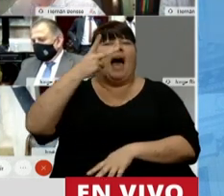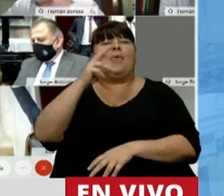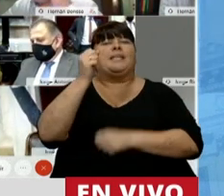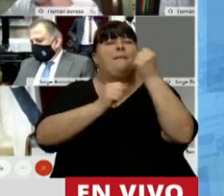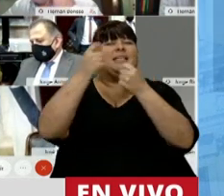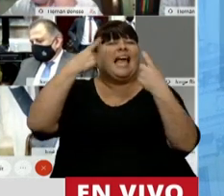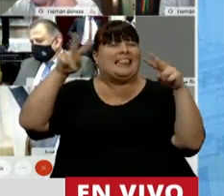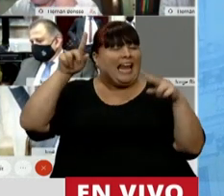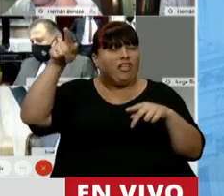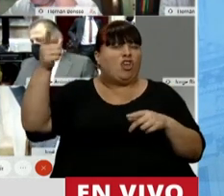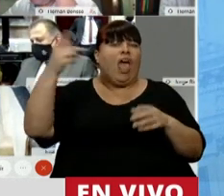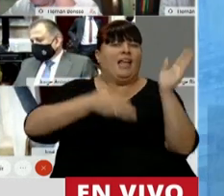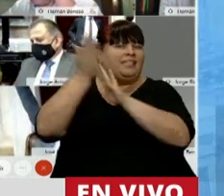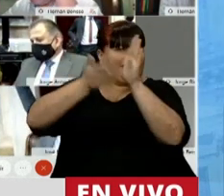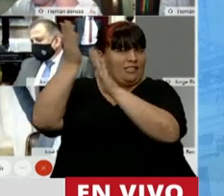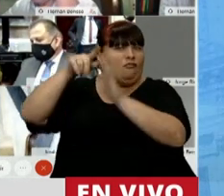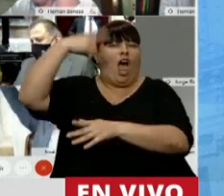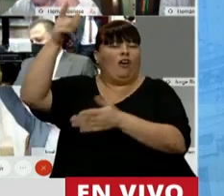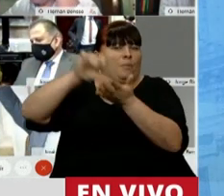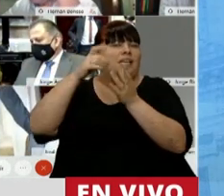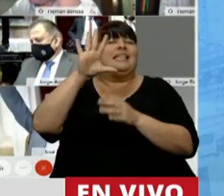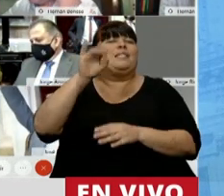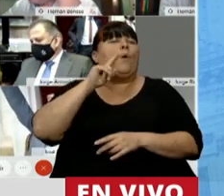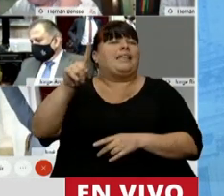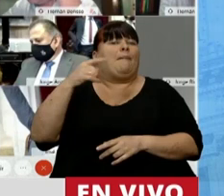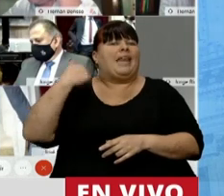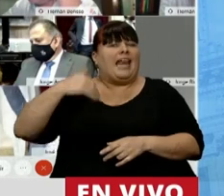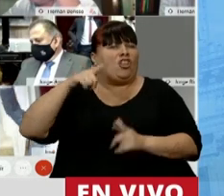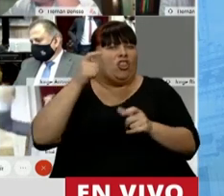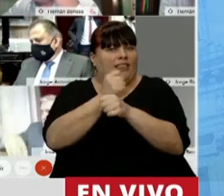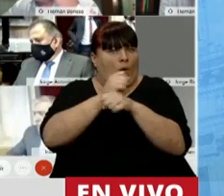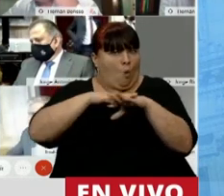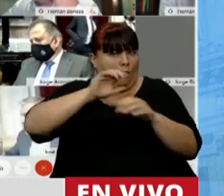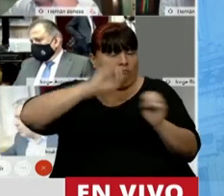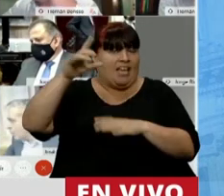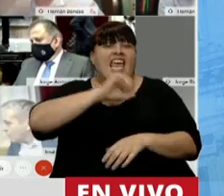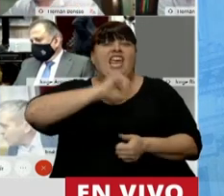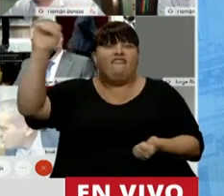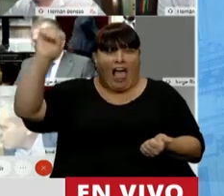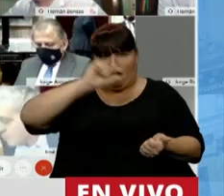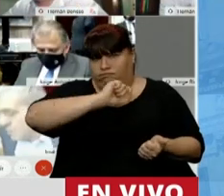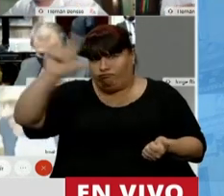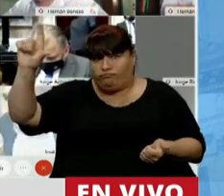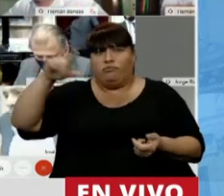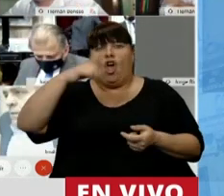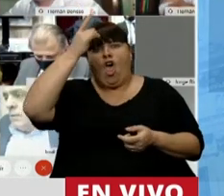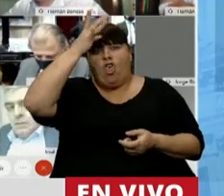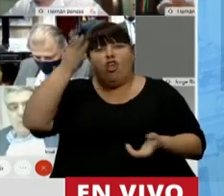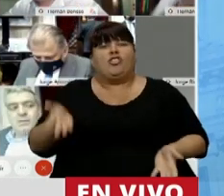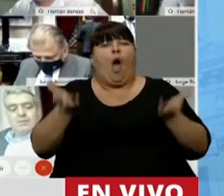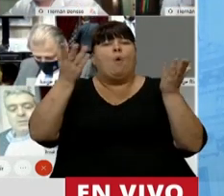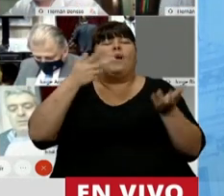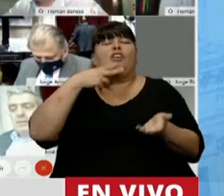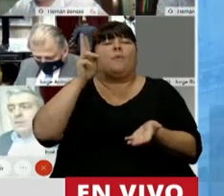internacionales se fueron de la Argentina, dejando 50.000 argentinos sin trabajo, inflación en aumento. 12 aumentos de